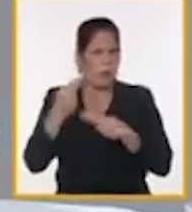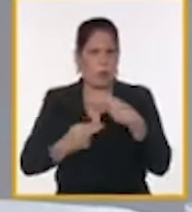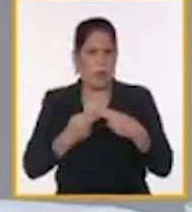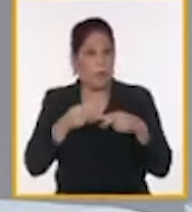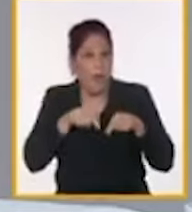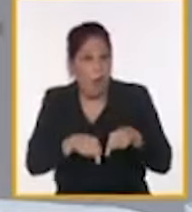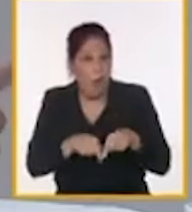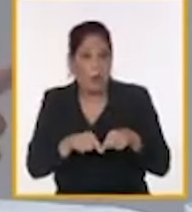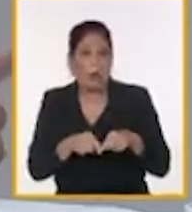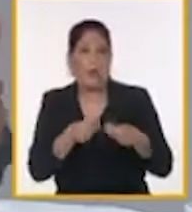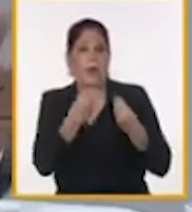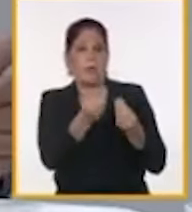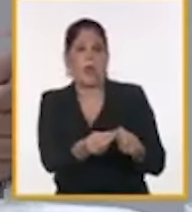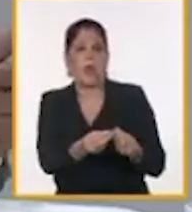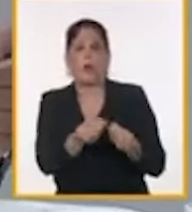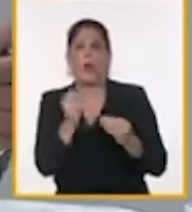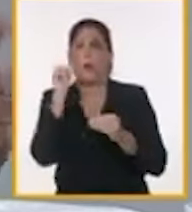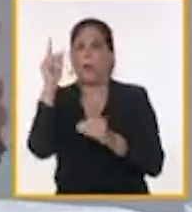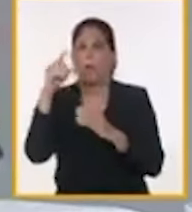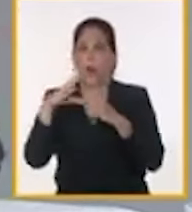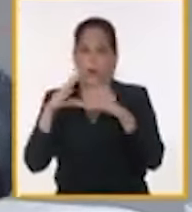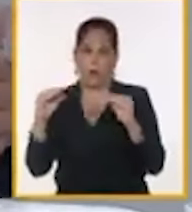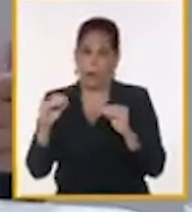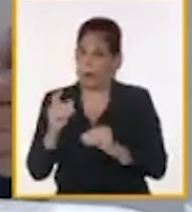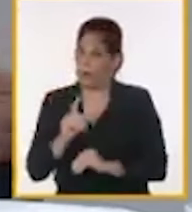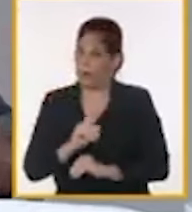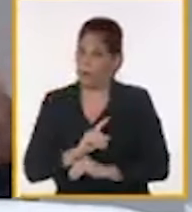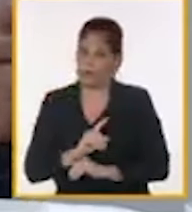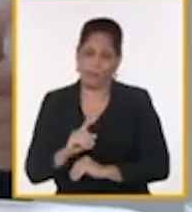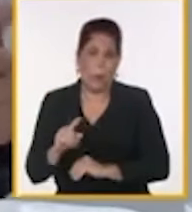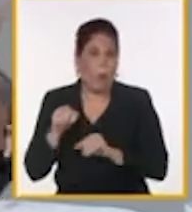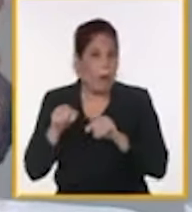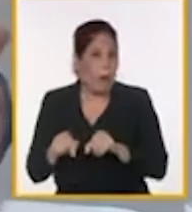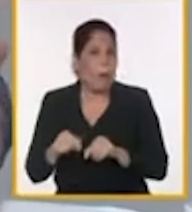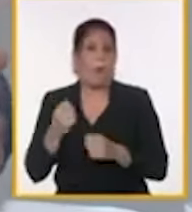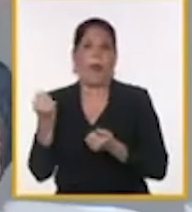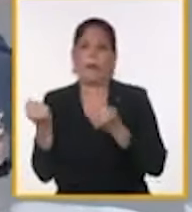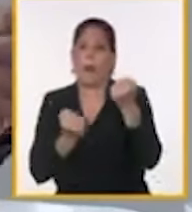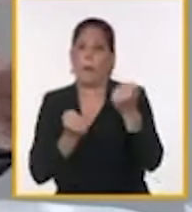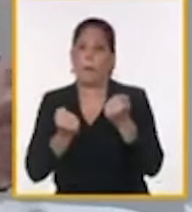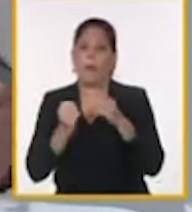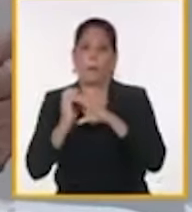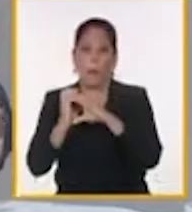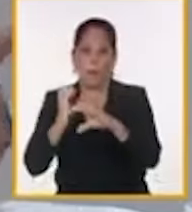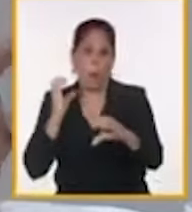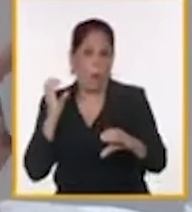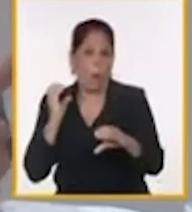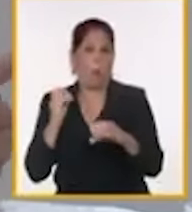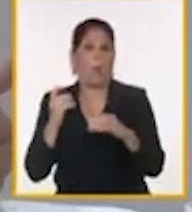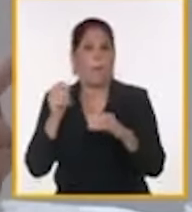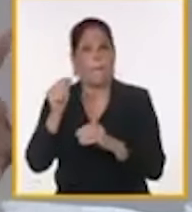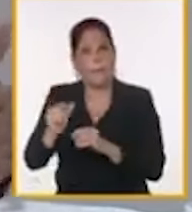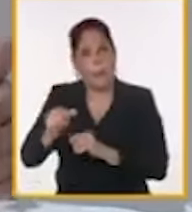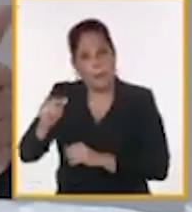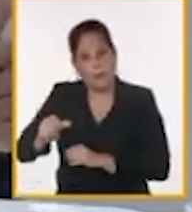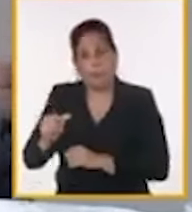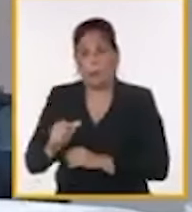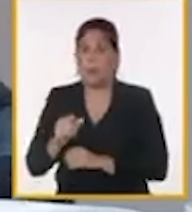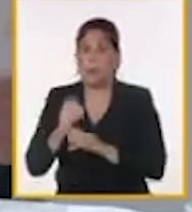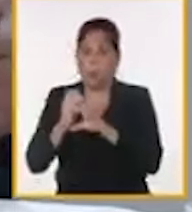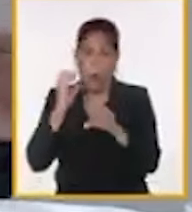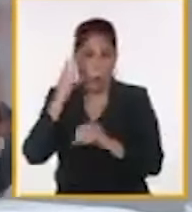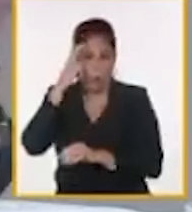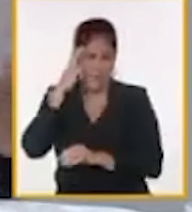puede ser invertir en más vehículos, ahora tiene que ser en todo caso en el transporte, invertir en el transporte público que está muy deteriorado.